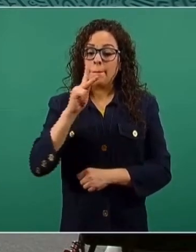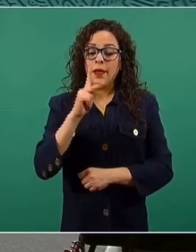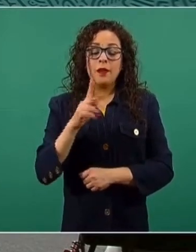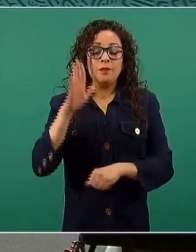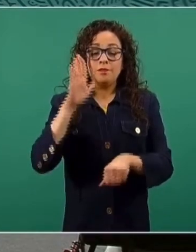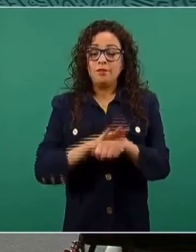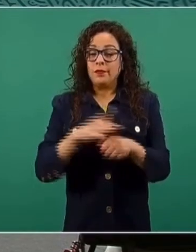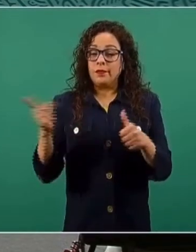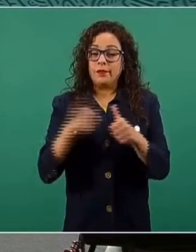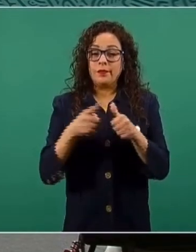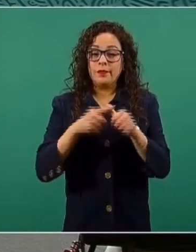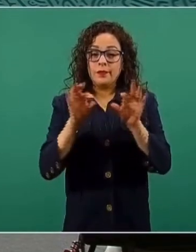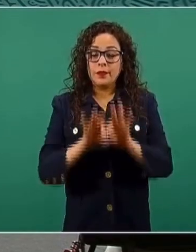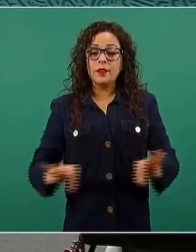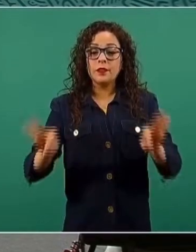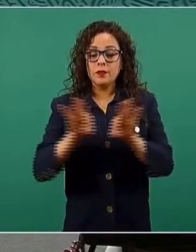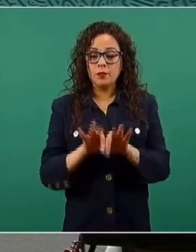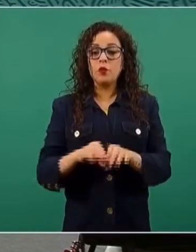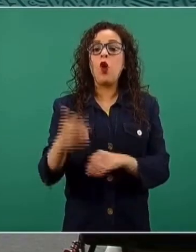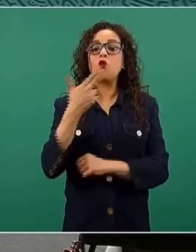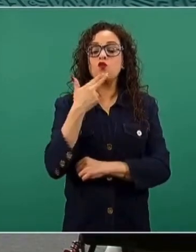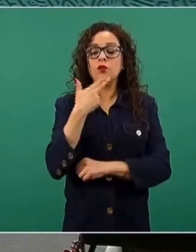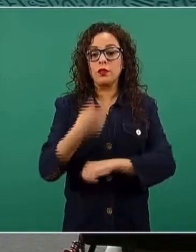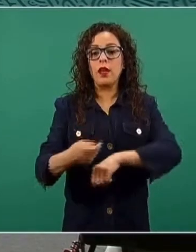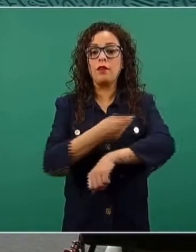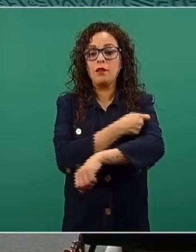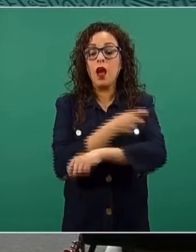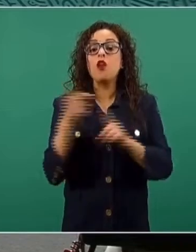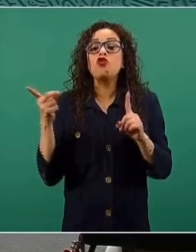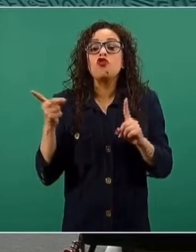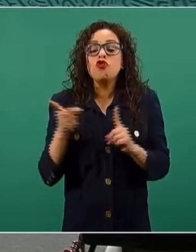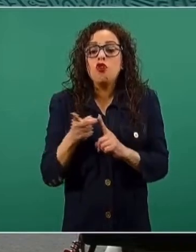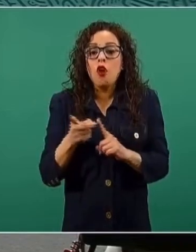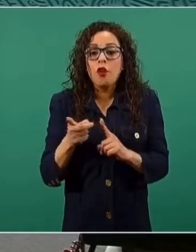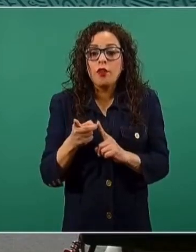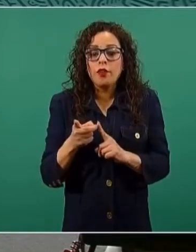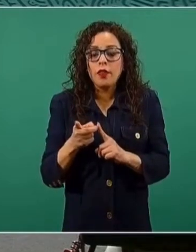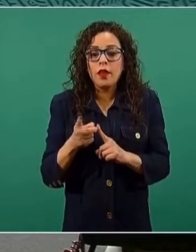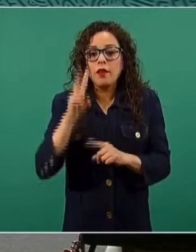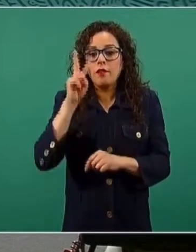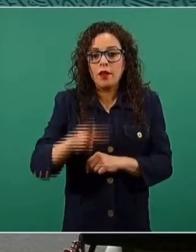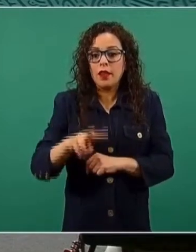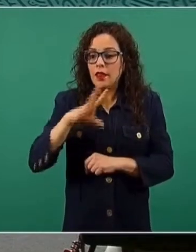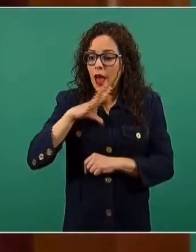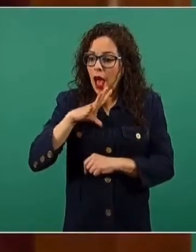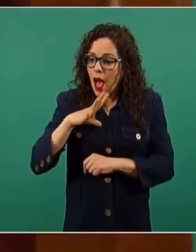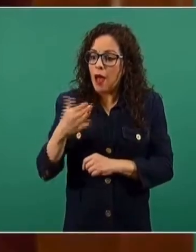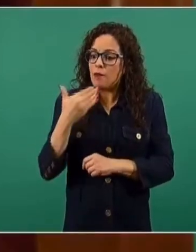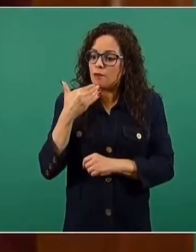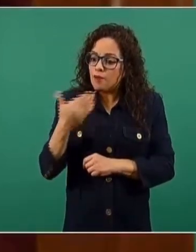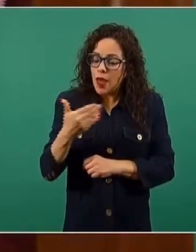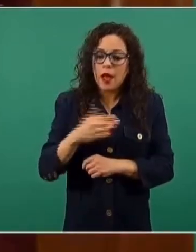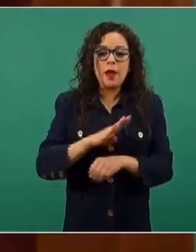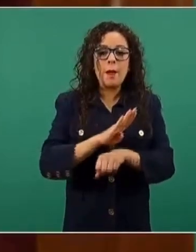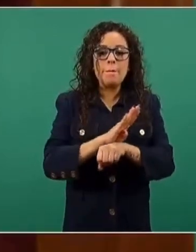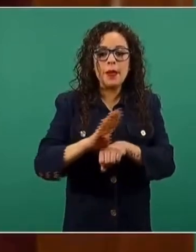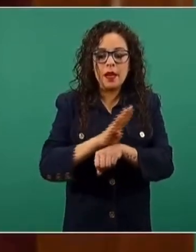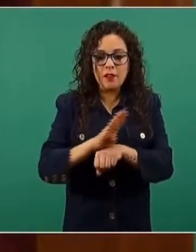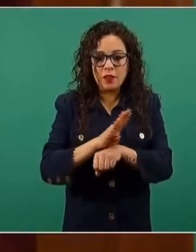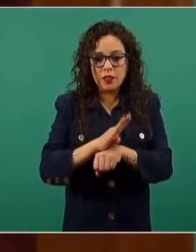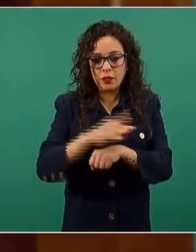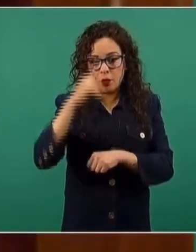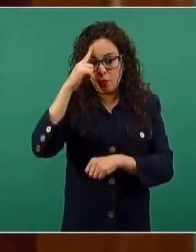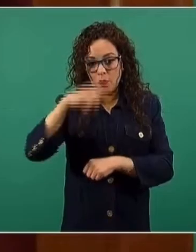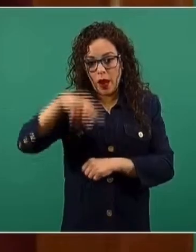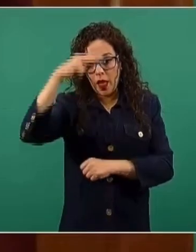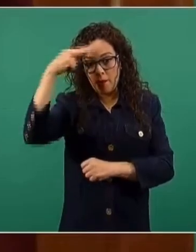la vacuna en donde se va a tener la mayor utilidad, el mayor beneficio colectivo para la población de México en su